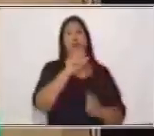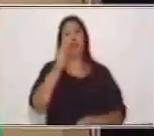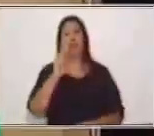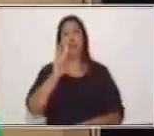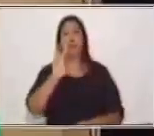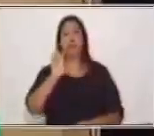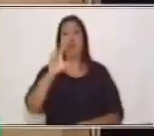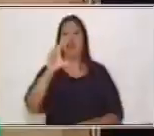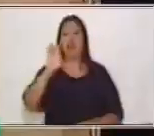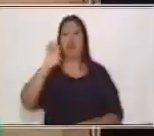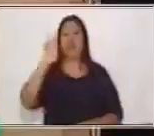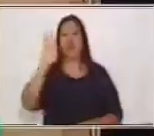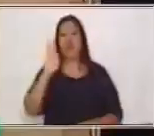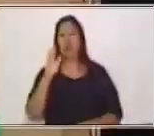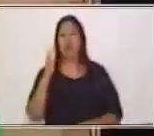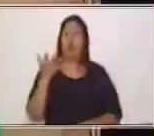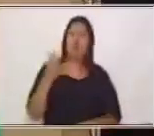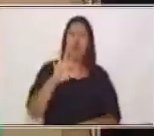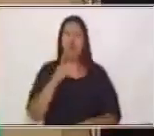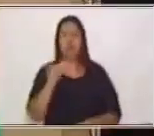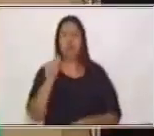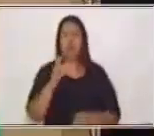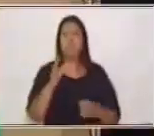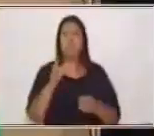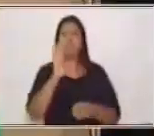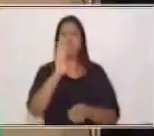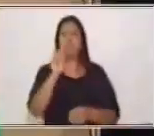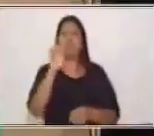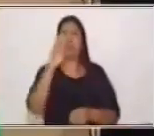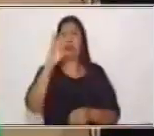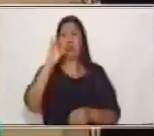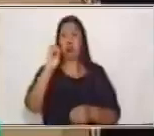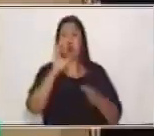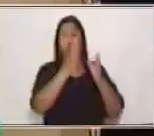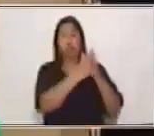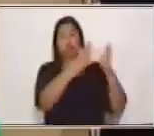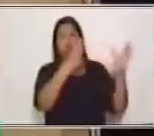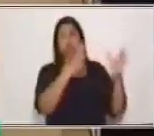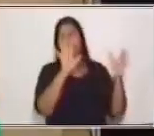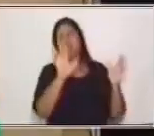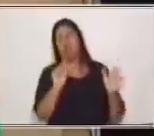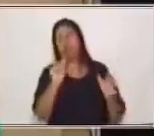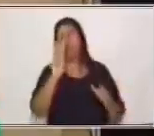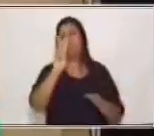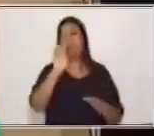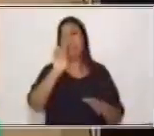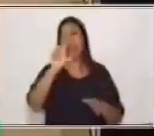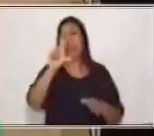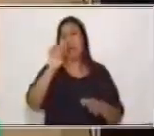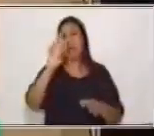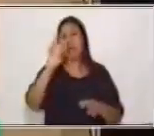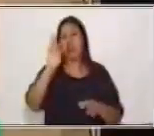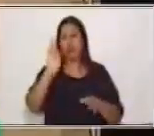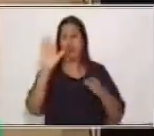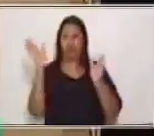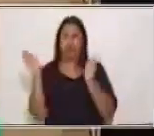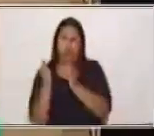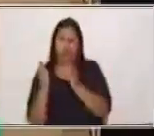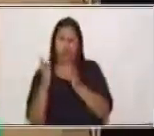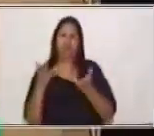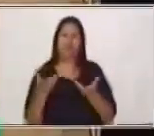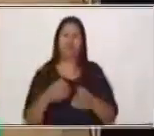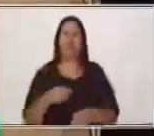y el barquito va en esta oración. ¿Verdad? Muy bien. Entonces, los